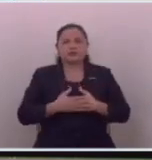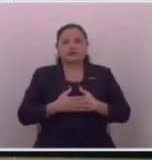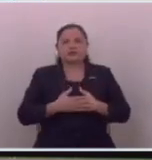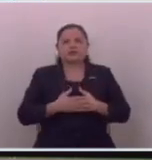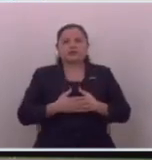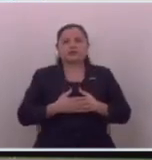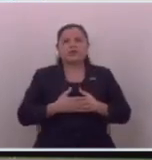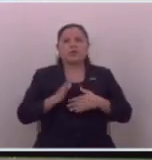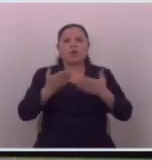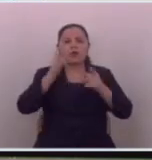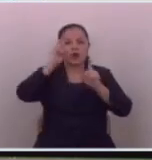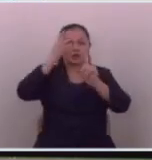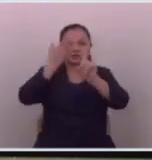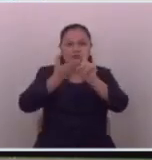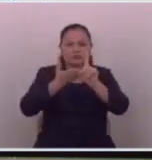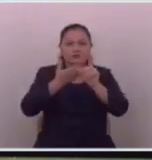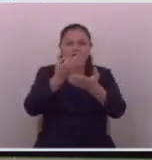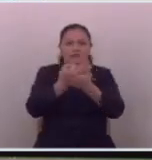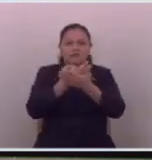esa fue la causa